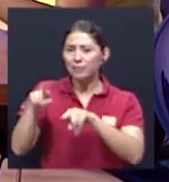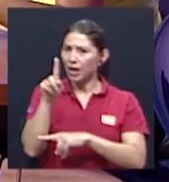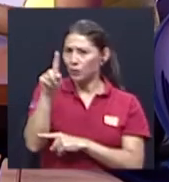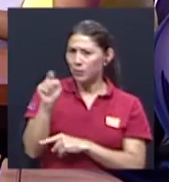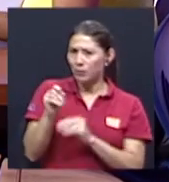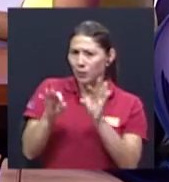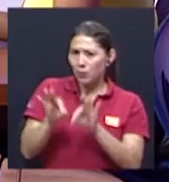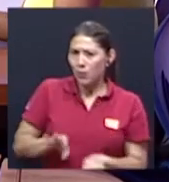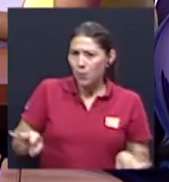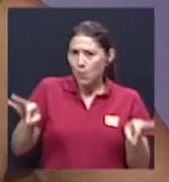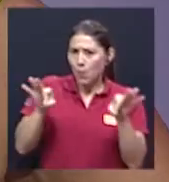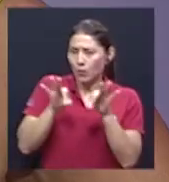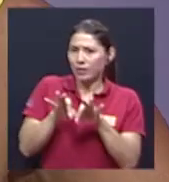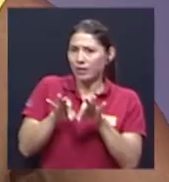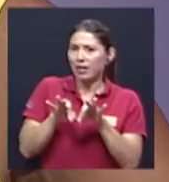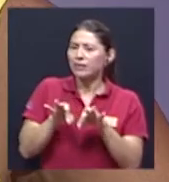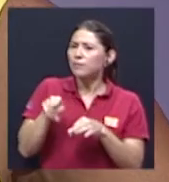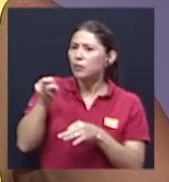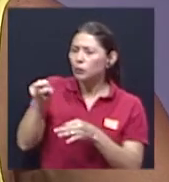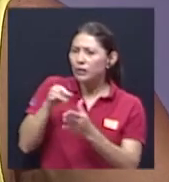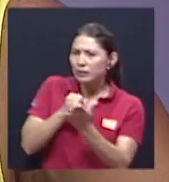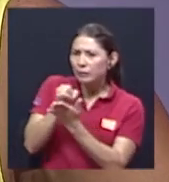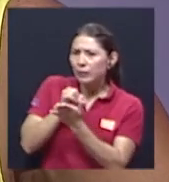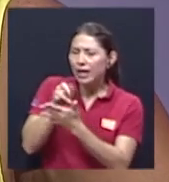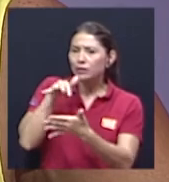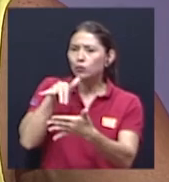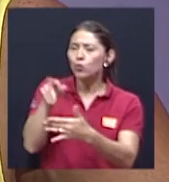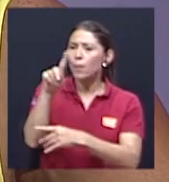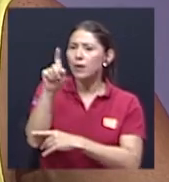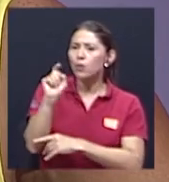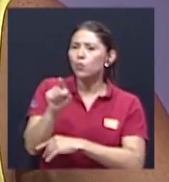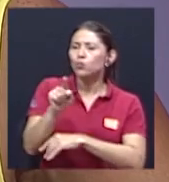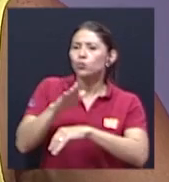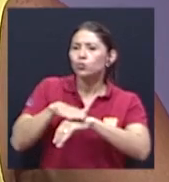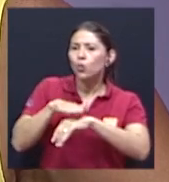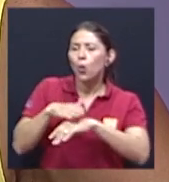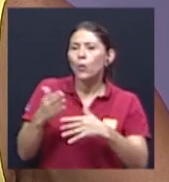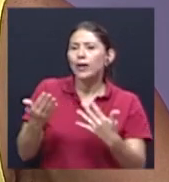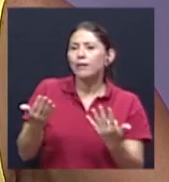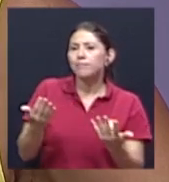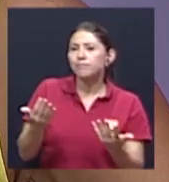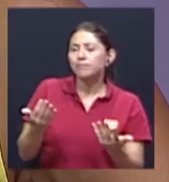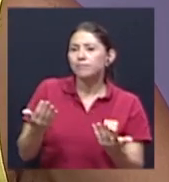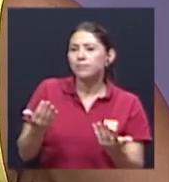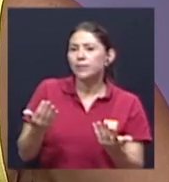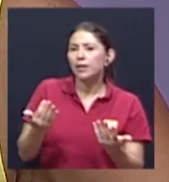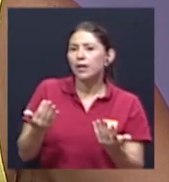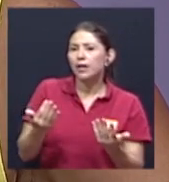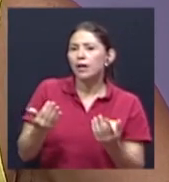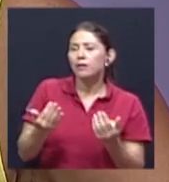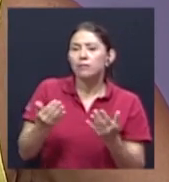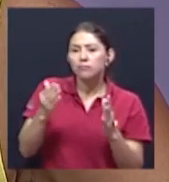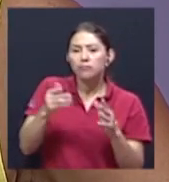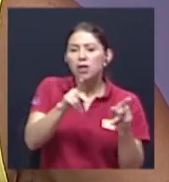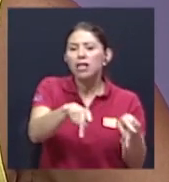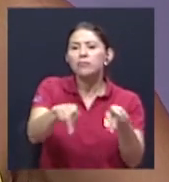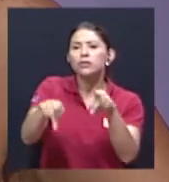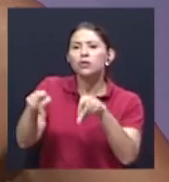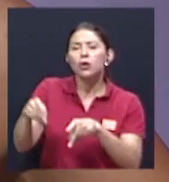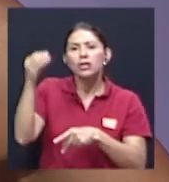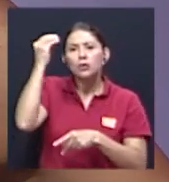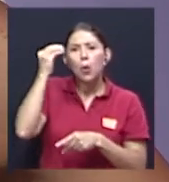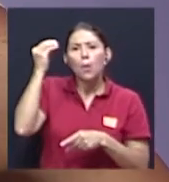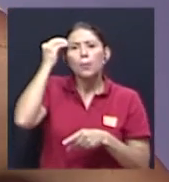y es que en tu estudio preguntaste sobre la la la posición de las personas en torno a la